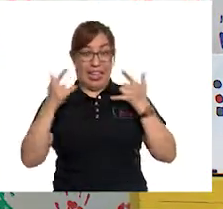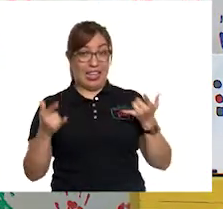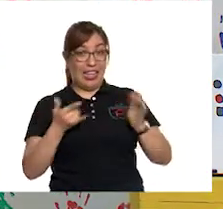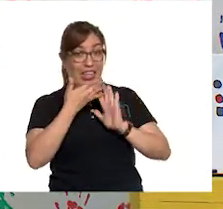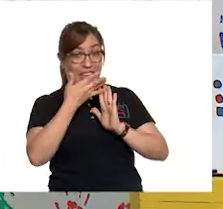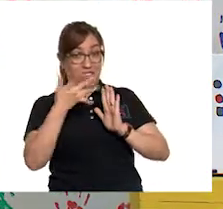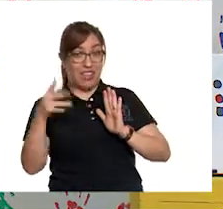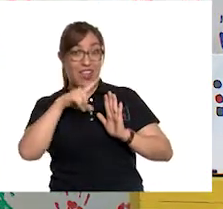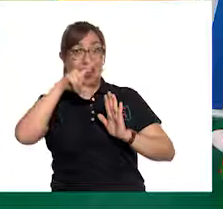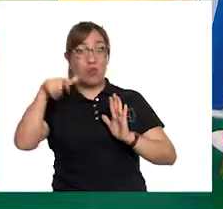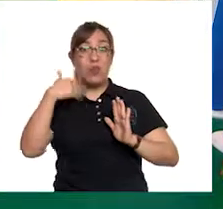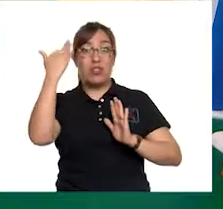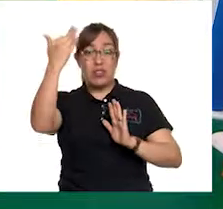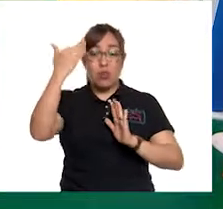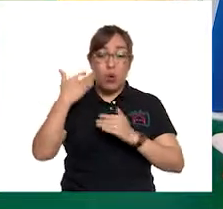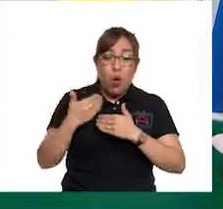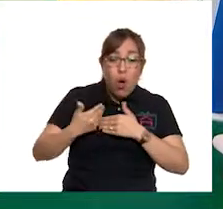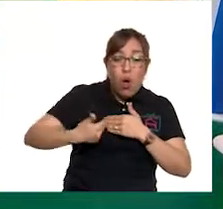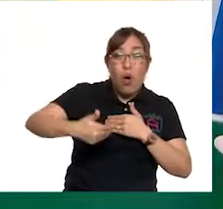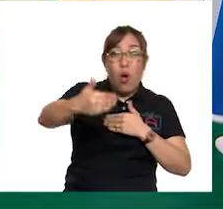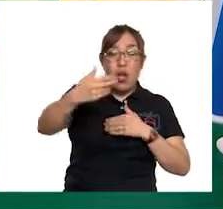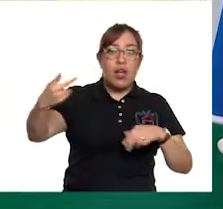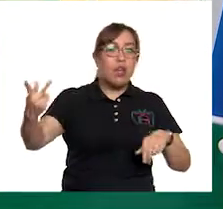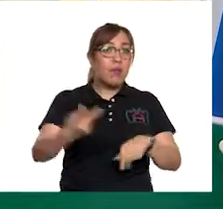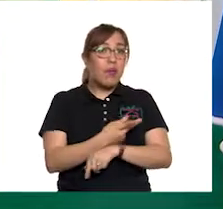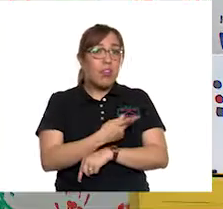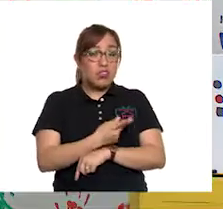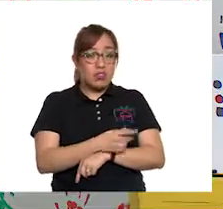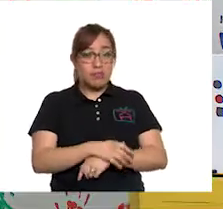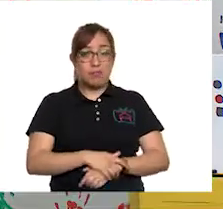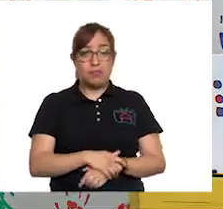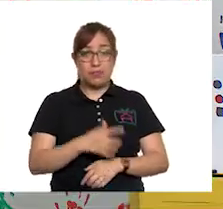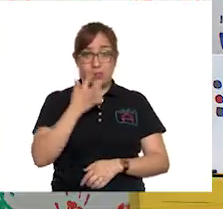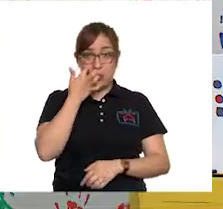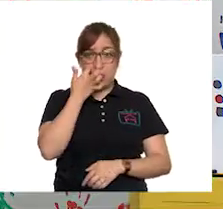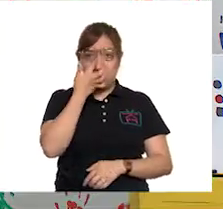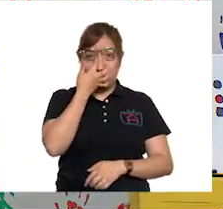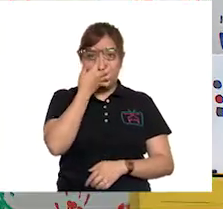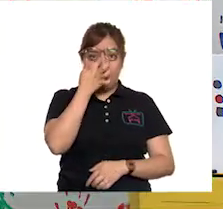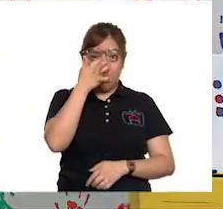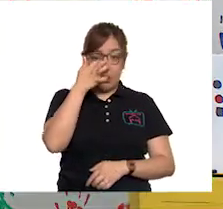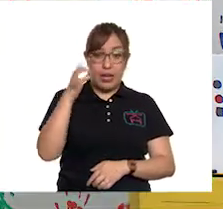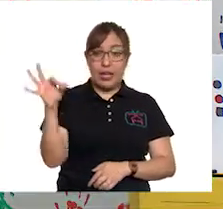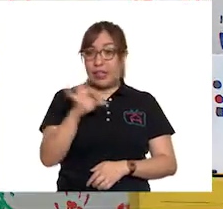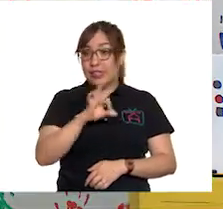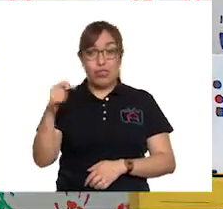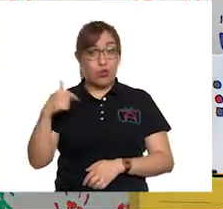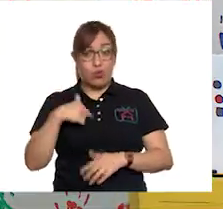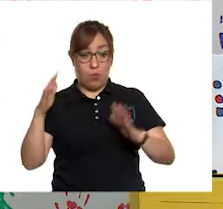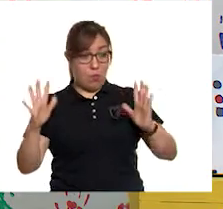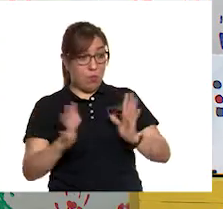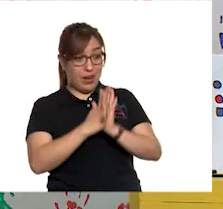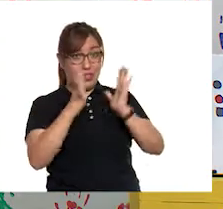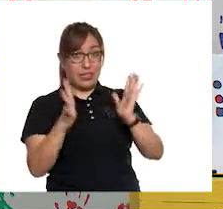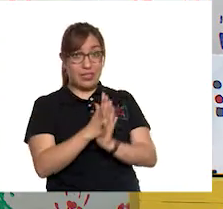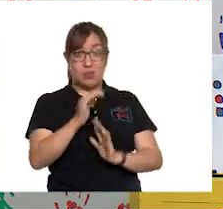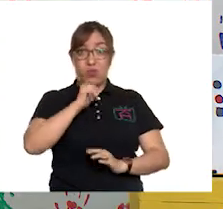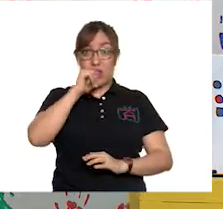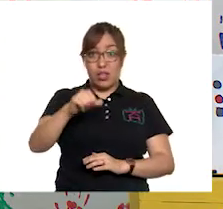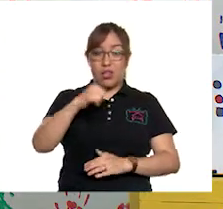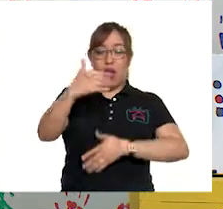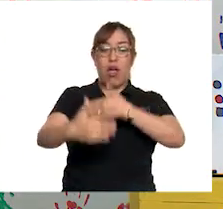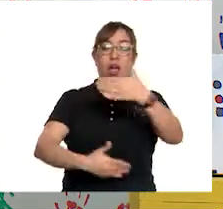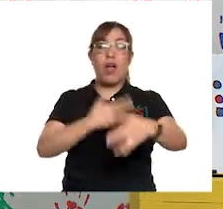no participar ni involucrarnos en los asuntos que nos afectan provoca problemas. Además de que no